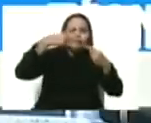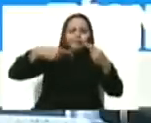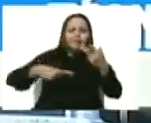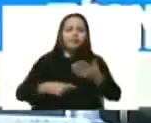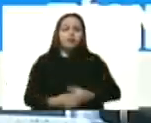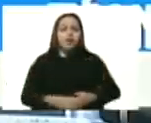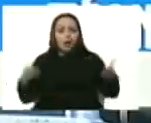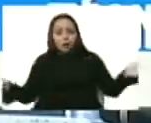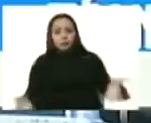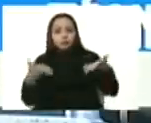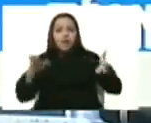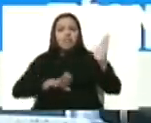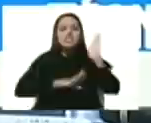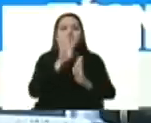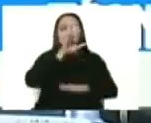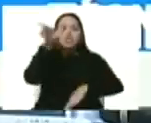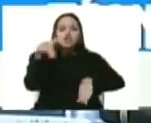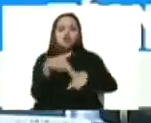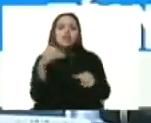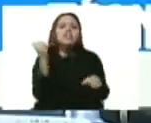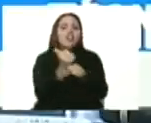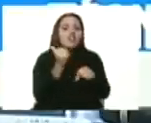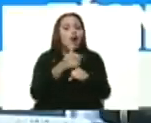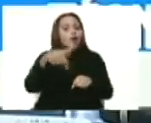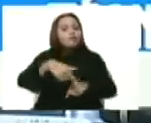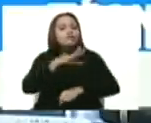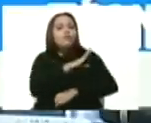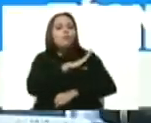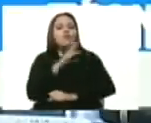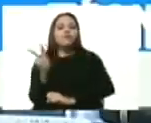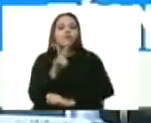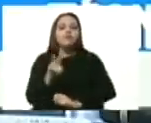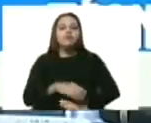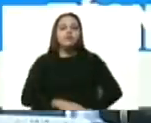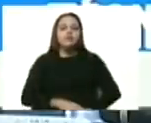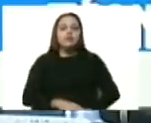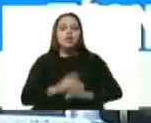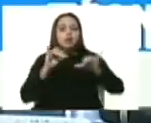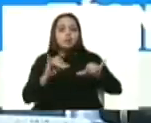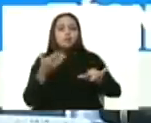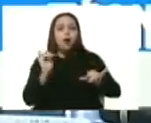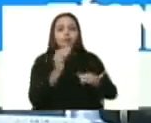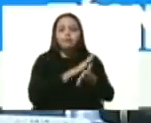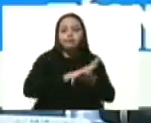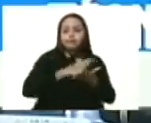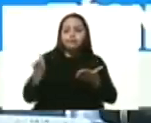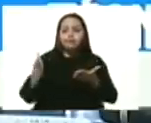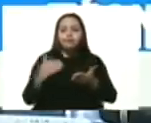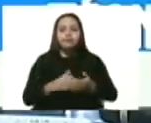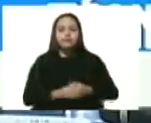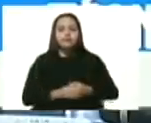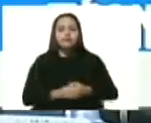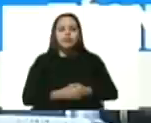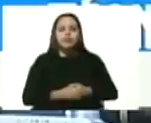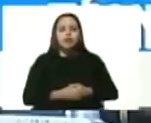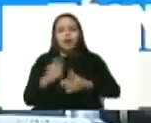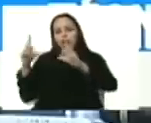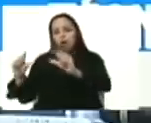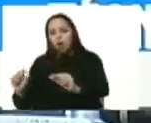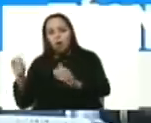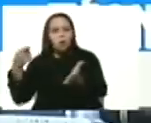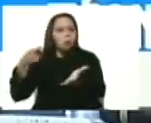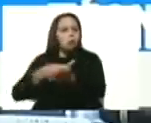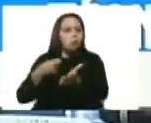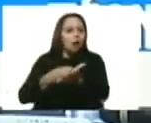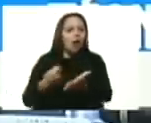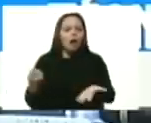nacional y dirigido a impulsar la producción nacional. Así que, bueno, se están eliminando exoneraciones, aranceles,